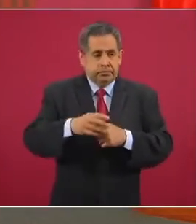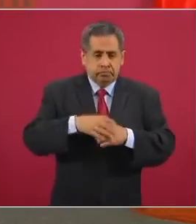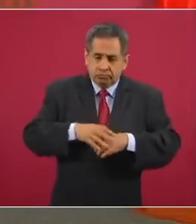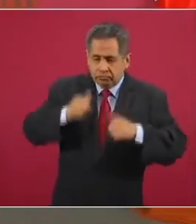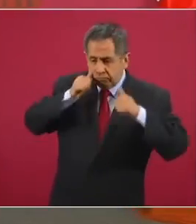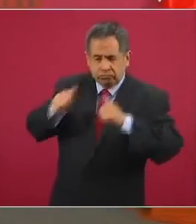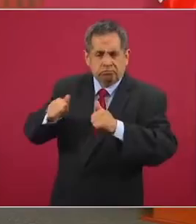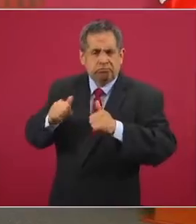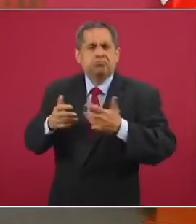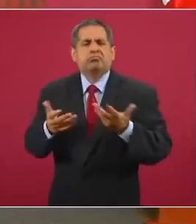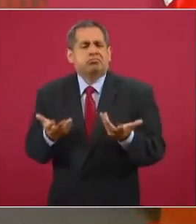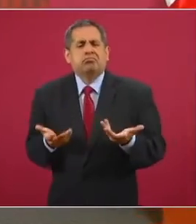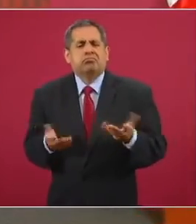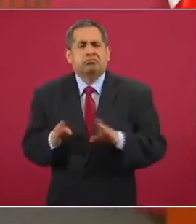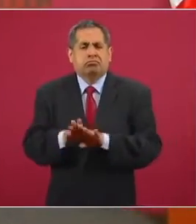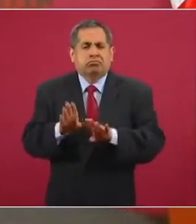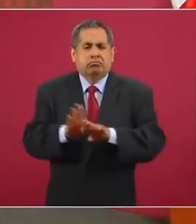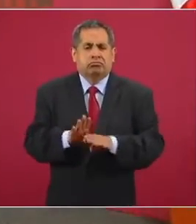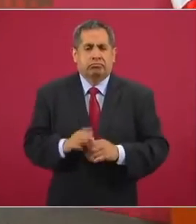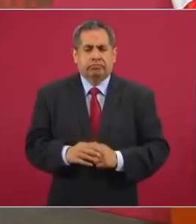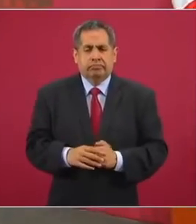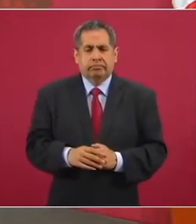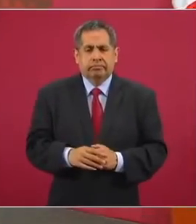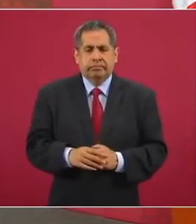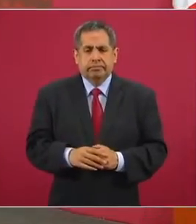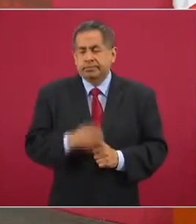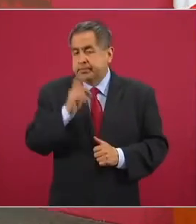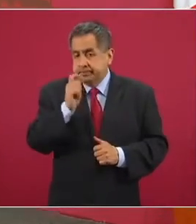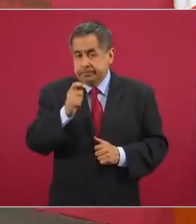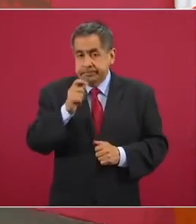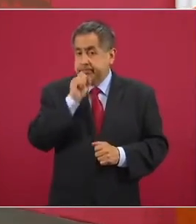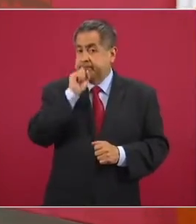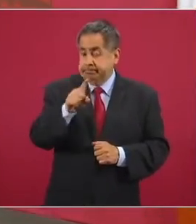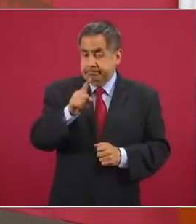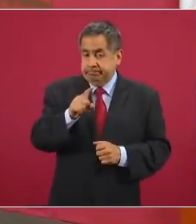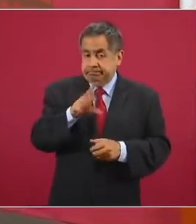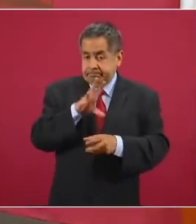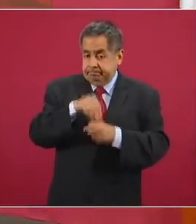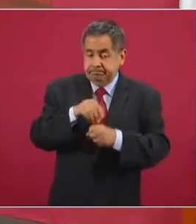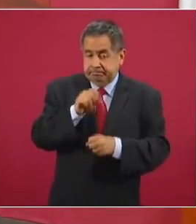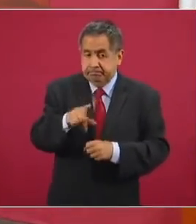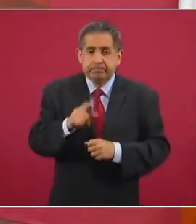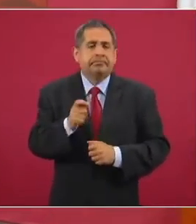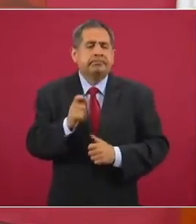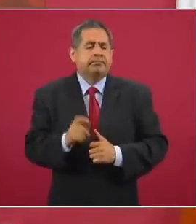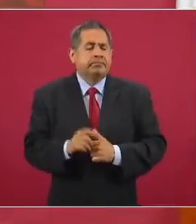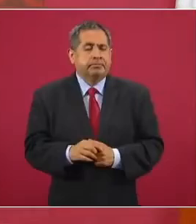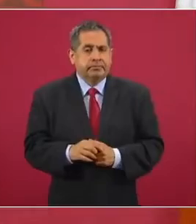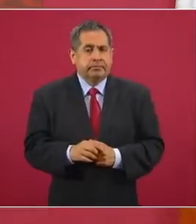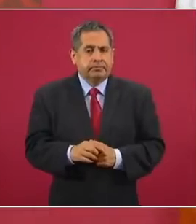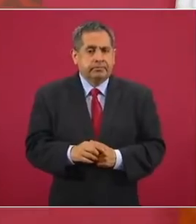incluye el que